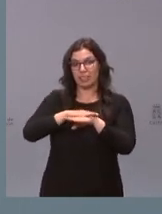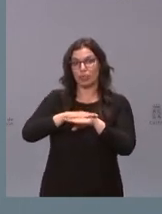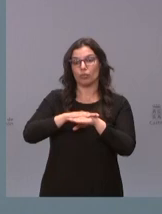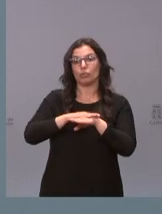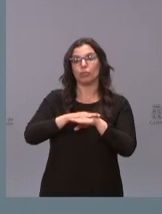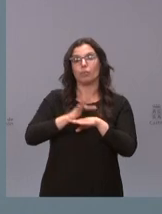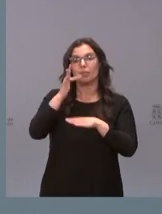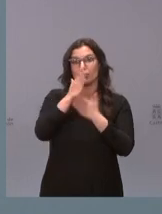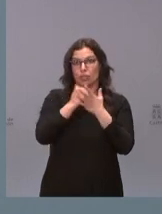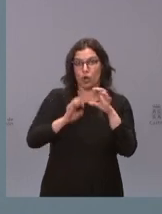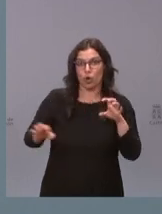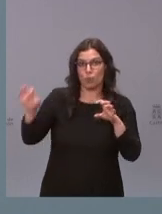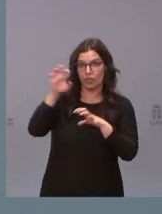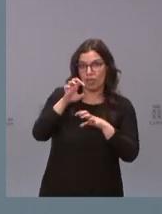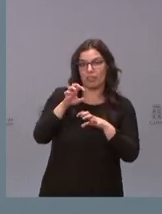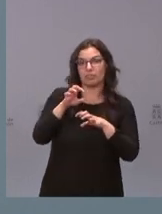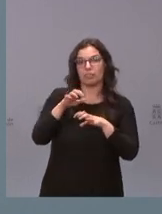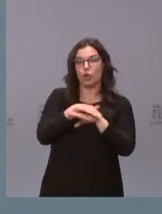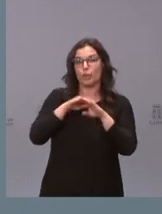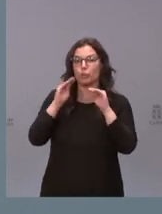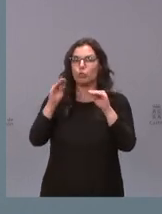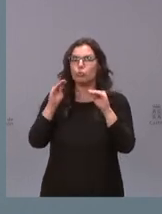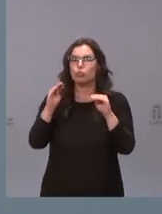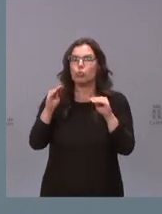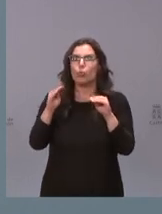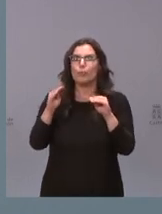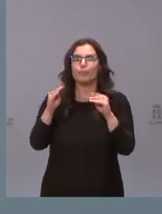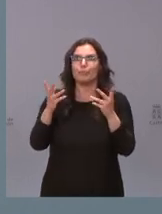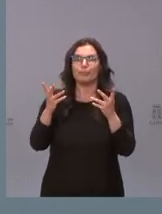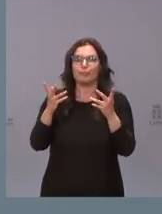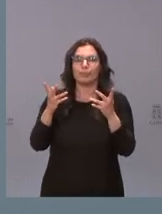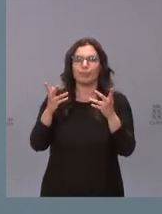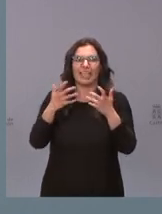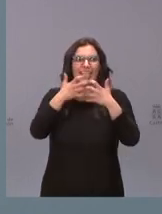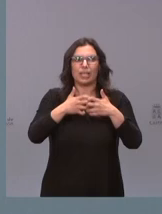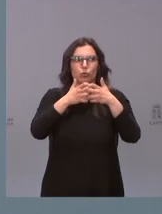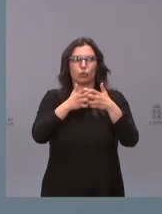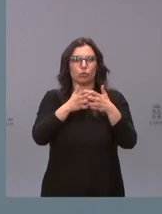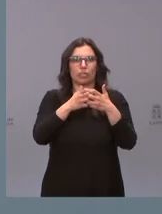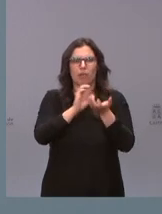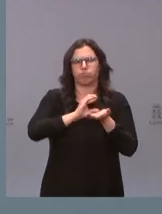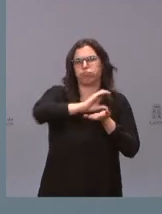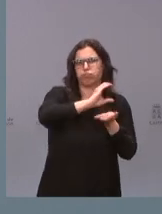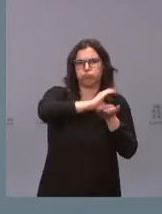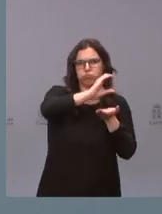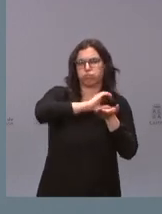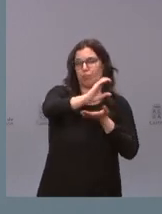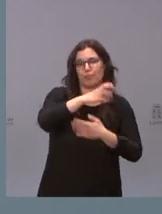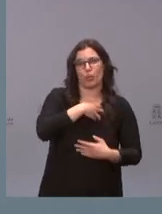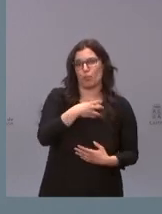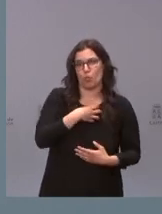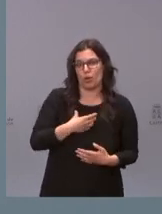comunidades autónomas el gobierno no pueden financiar industrias es decir no pueden financiar o no